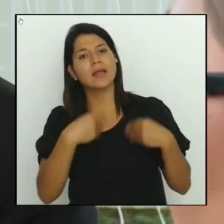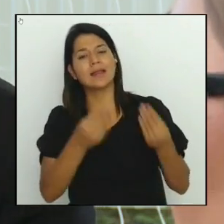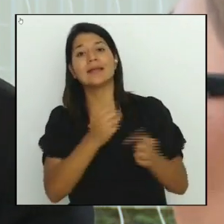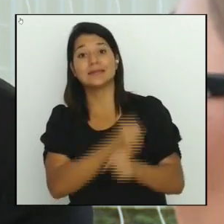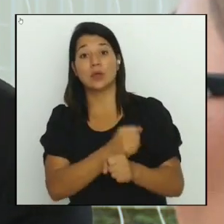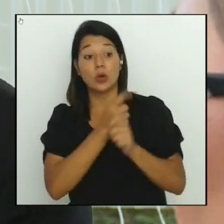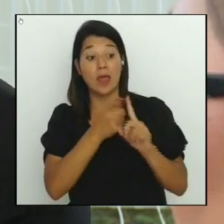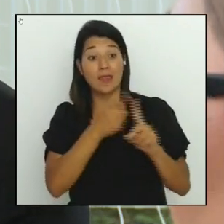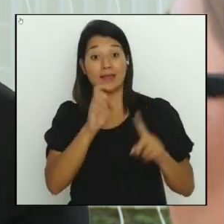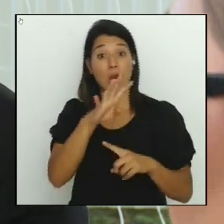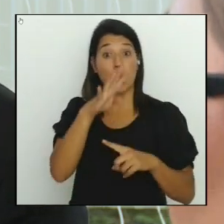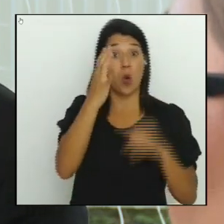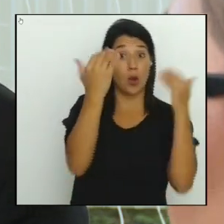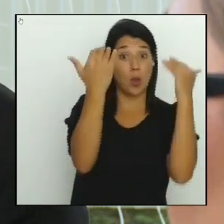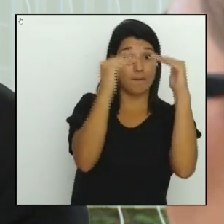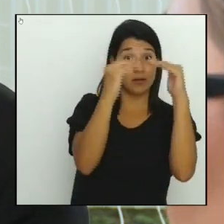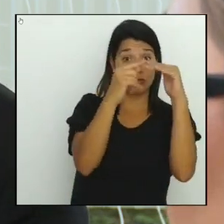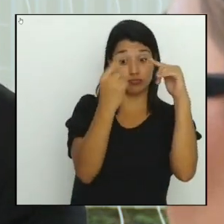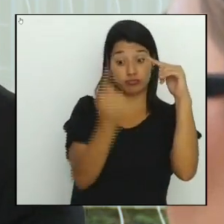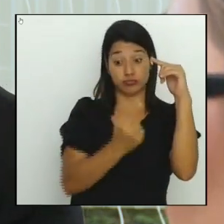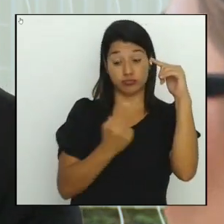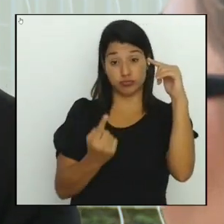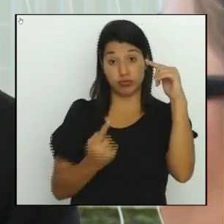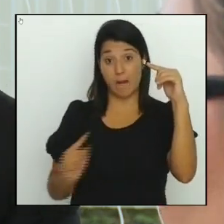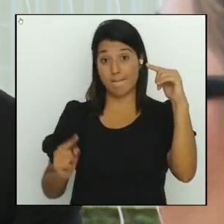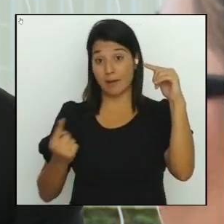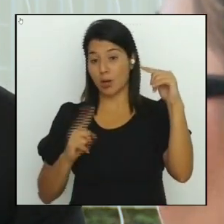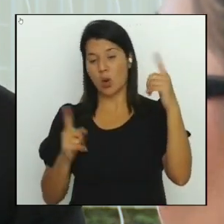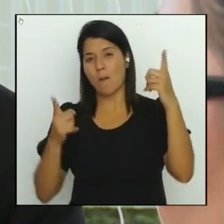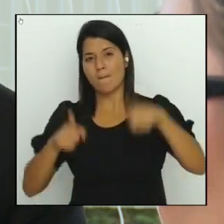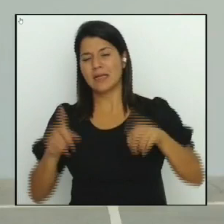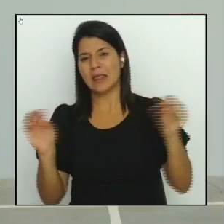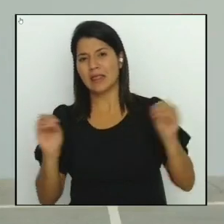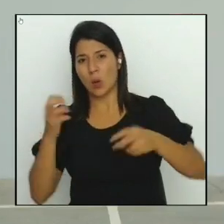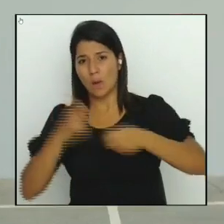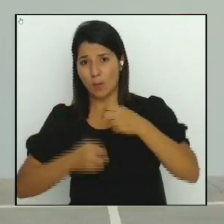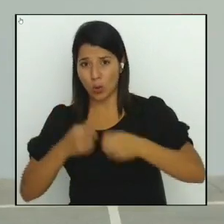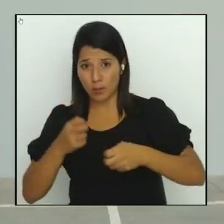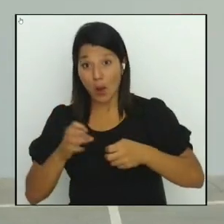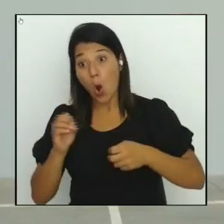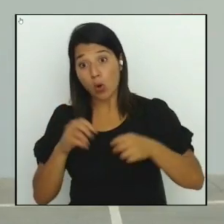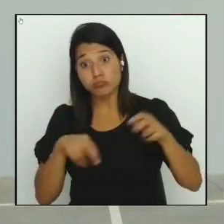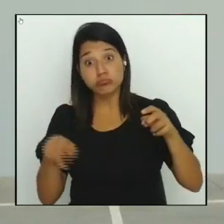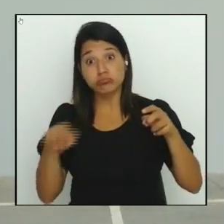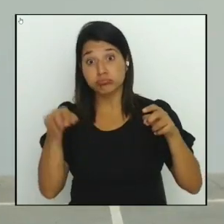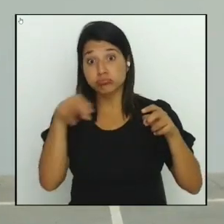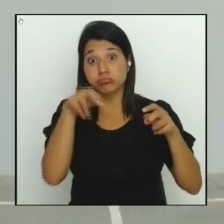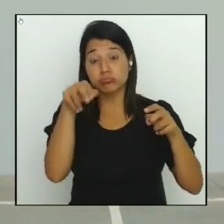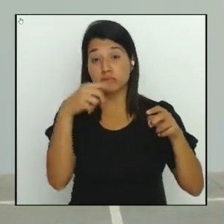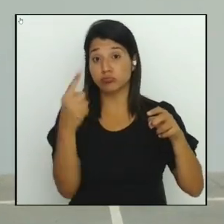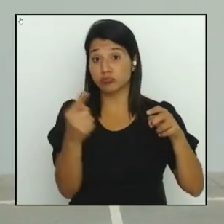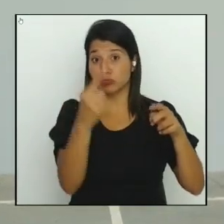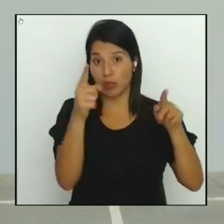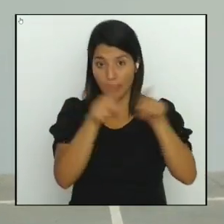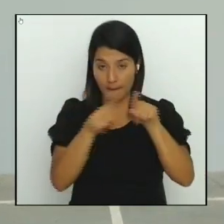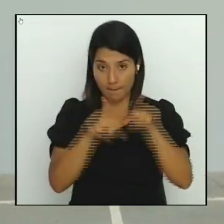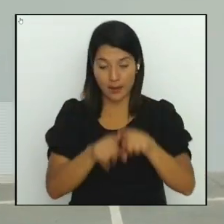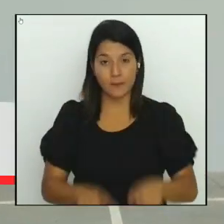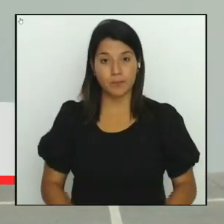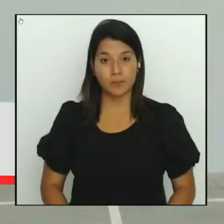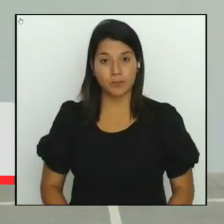al primero no suceda nada irregular o inclusive hasta subiendo? La estructura se mantuviera de esta forma.